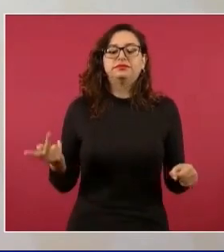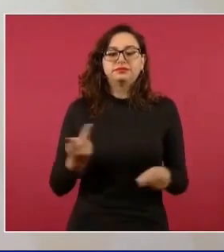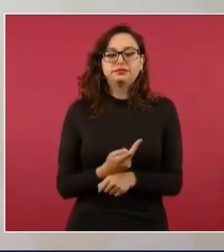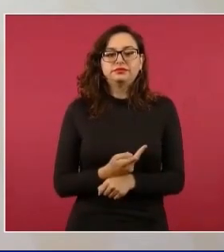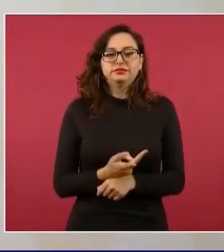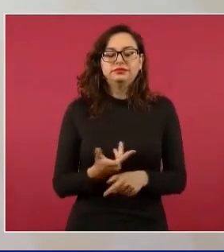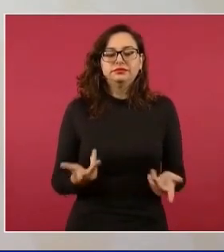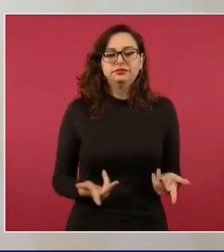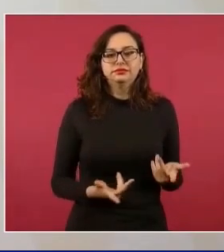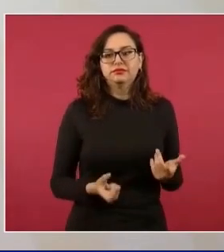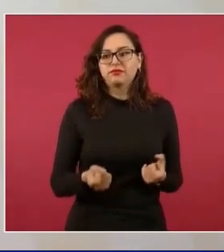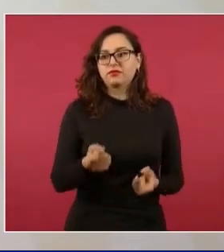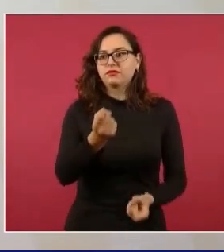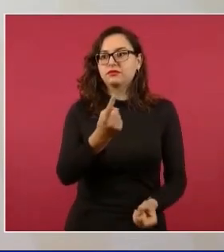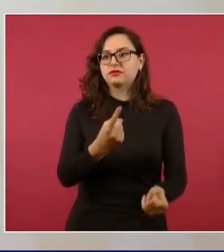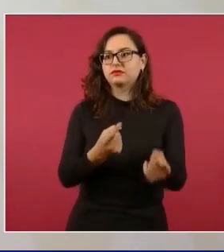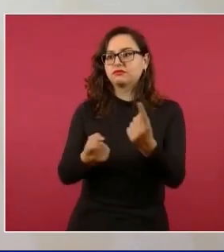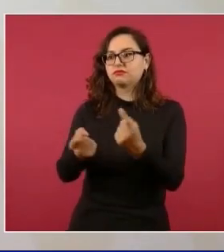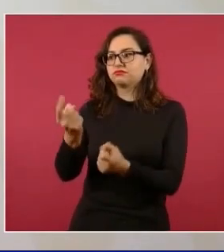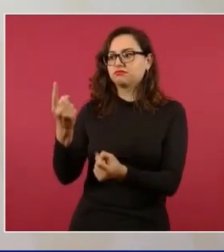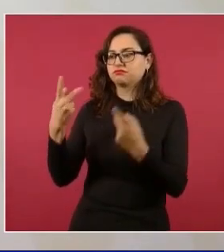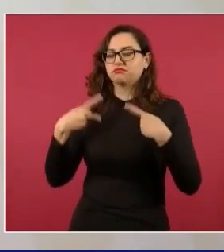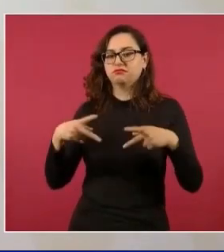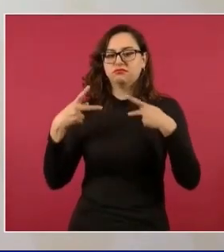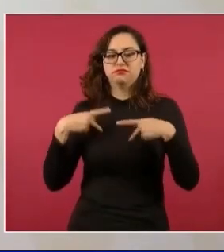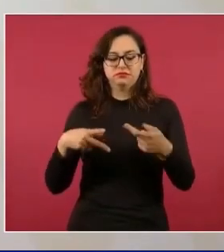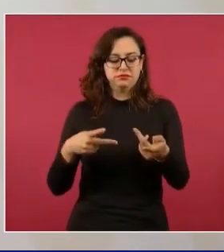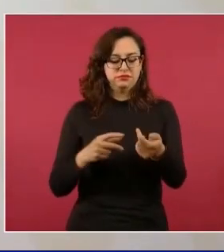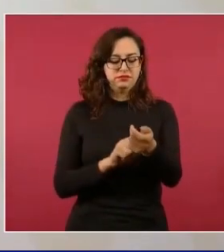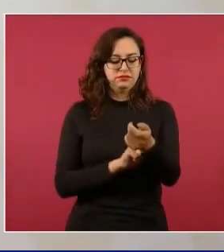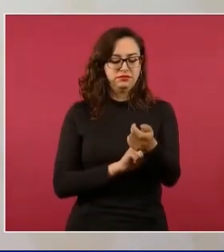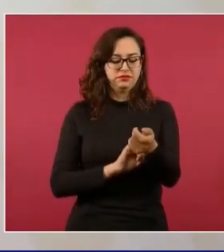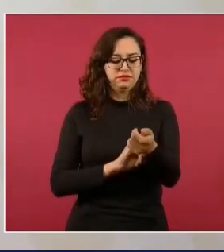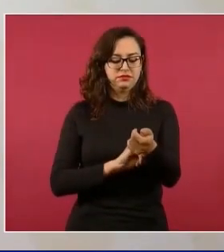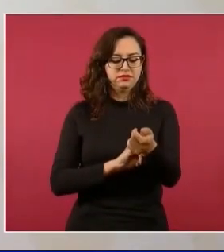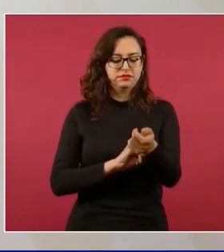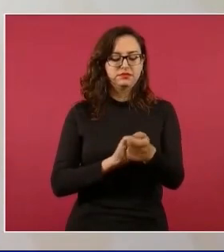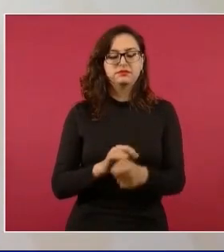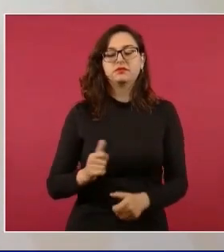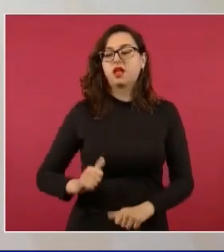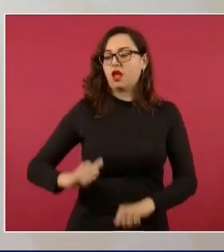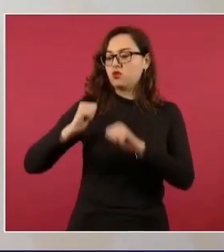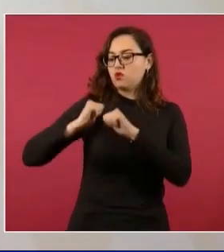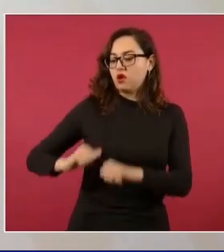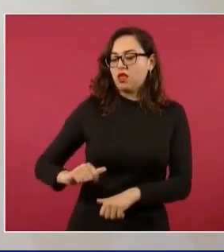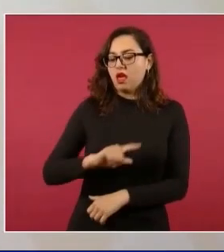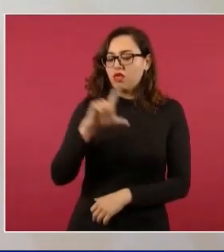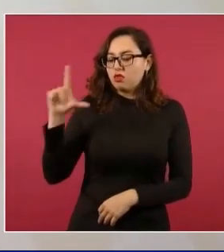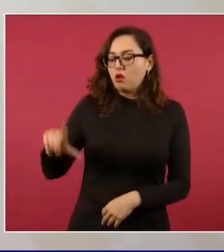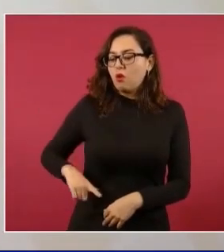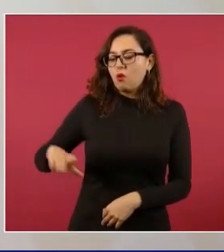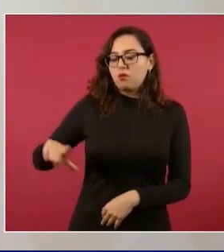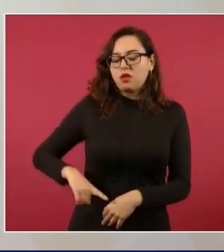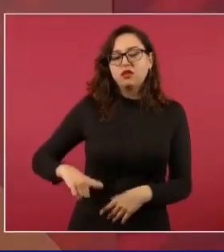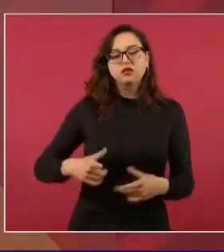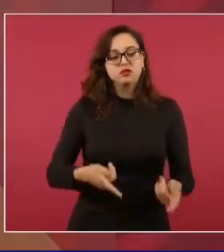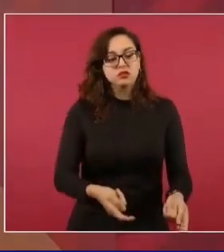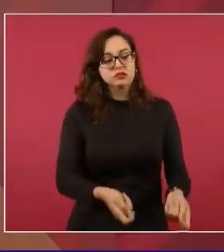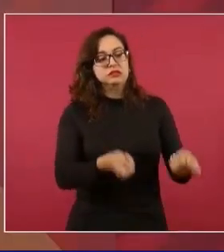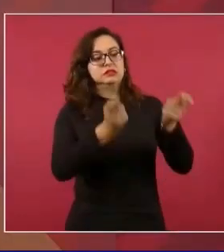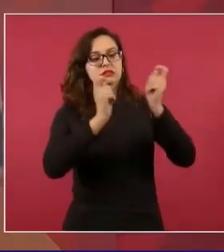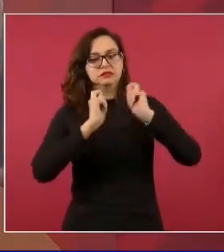voy a aprovechar que tengo ahora el cargo y voy a robar. Pues sí,